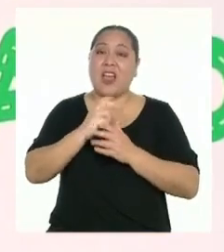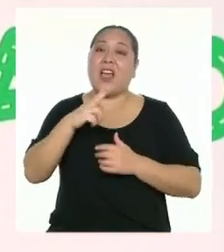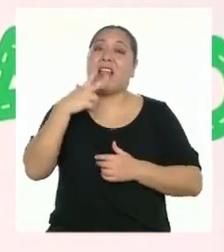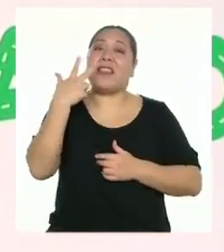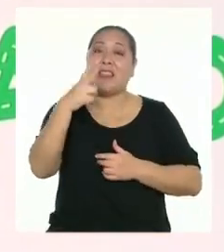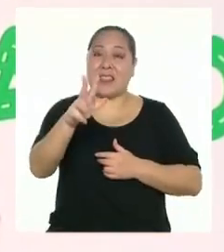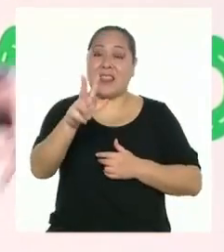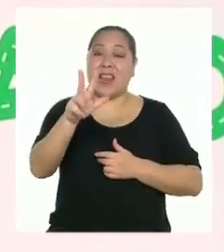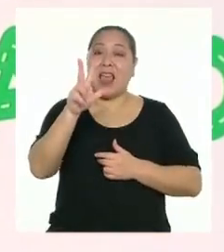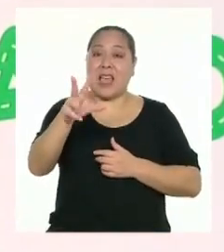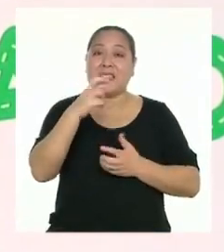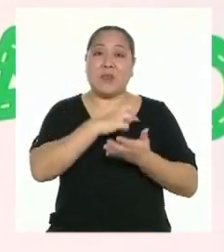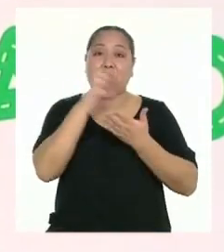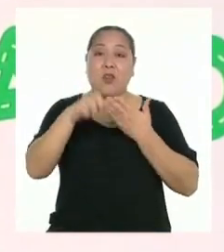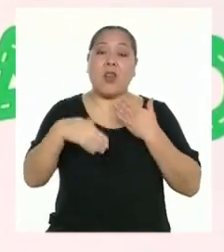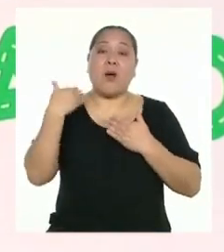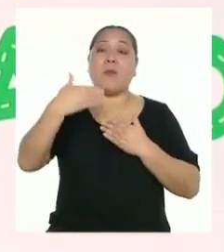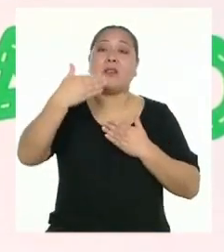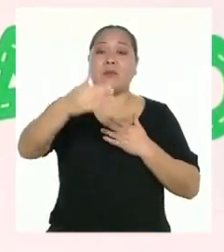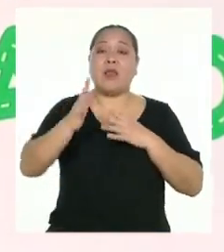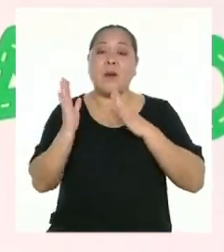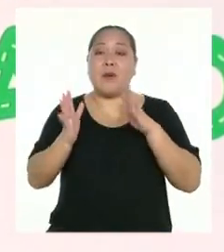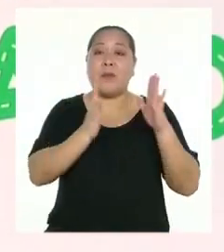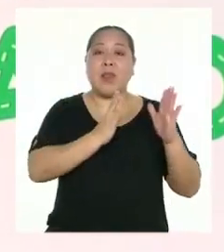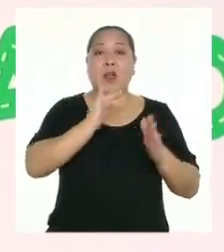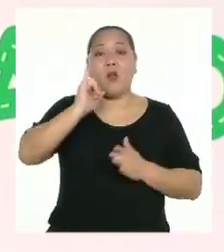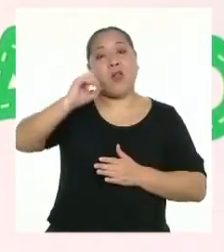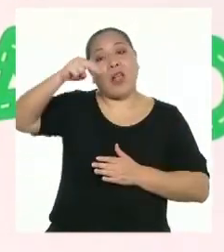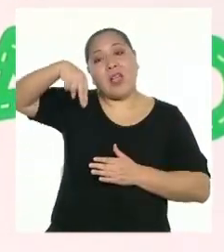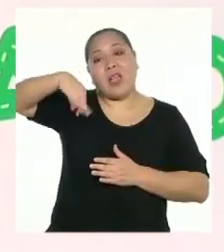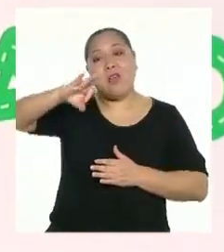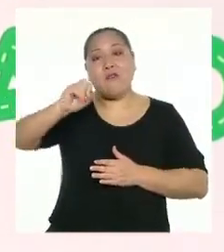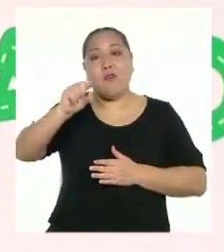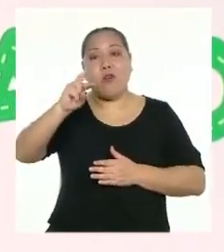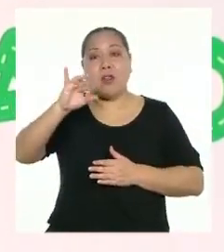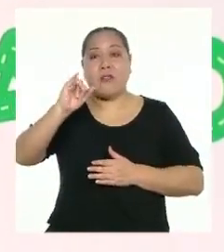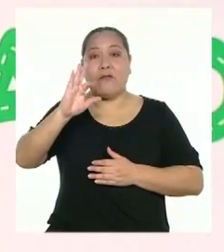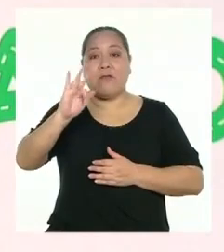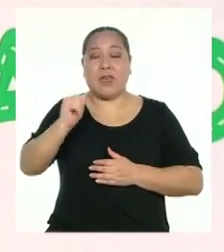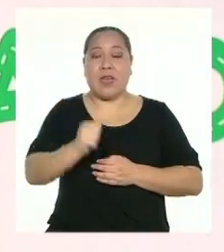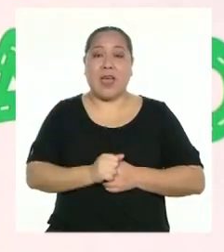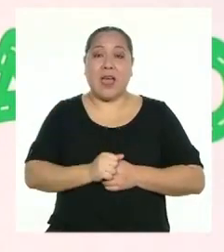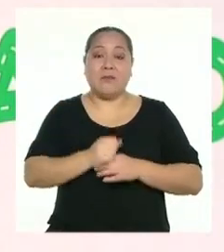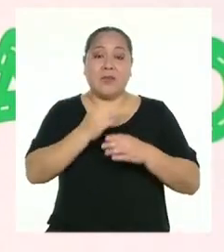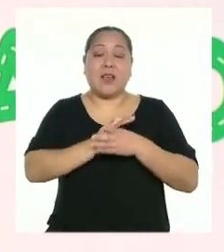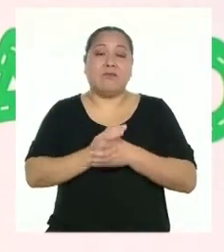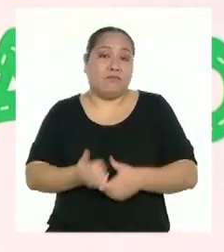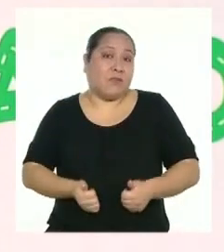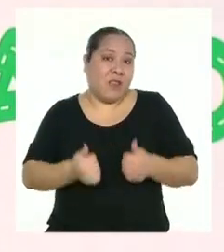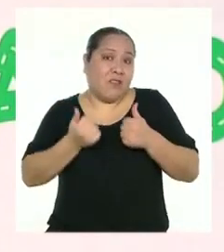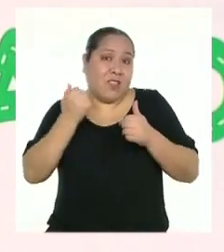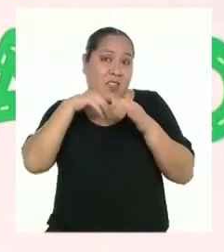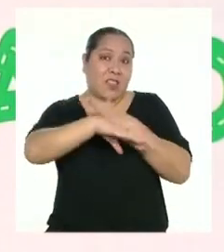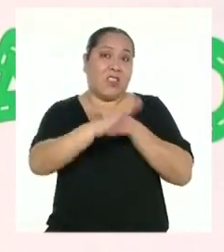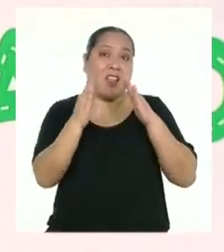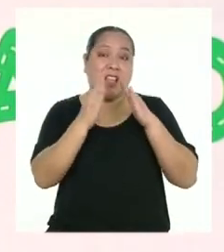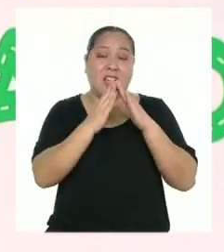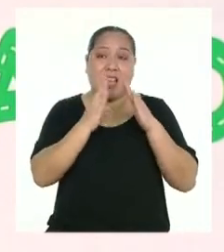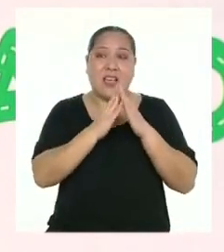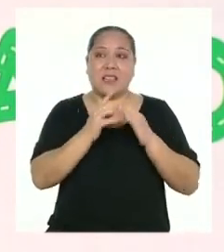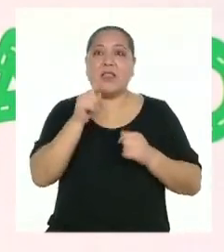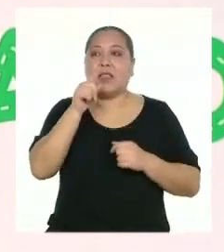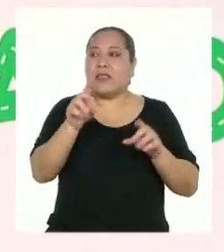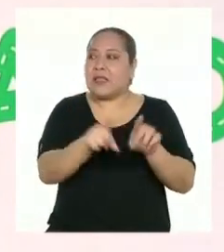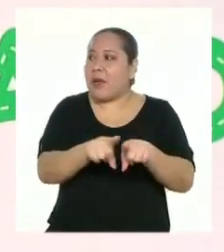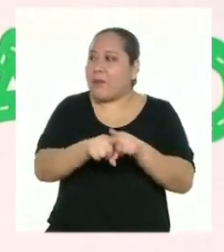tres programas para elaborar una infografía sobre la convivencia en el hogar. También aprendimos sobre las características y elementos que